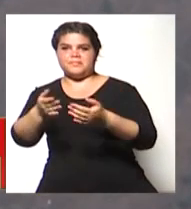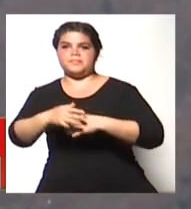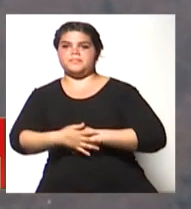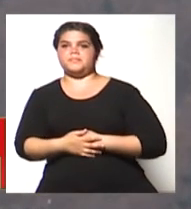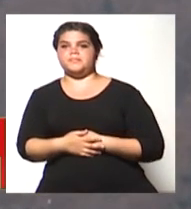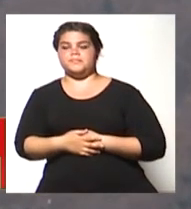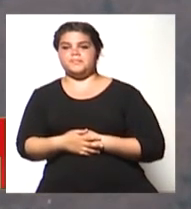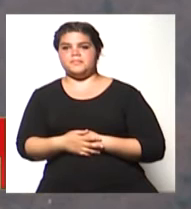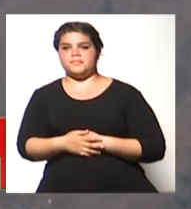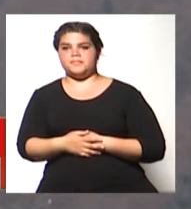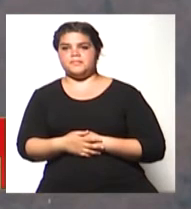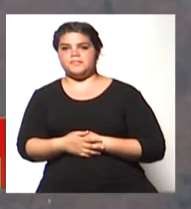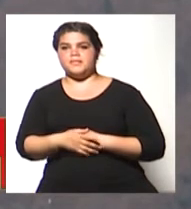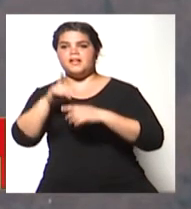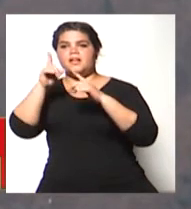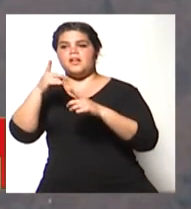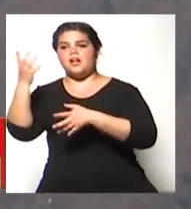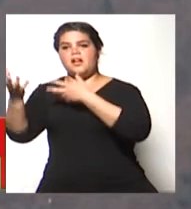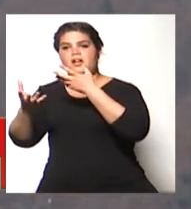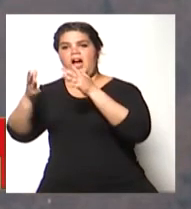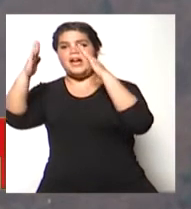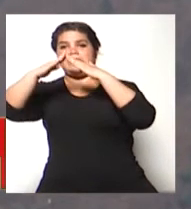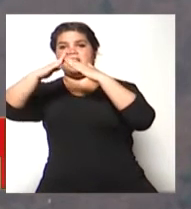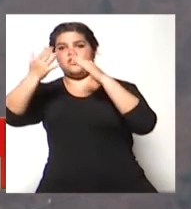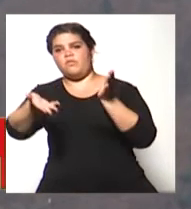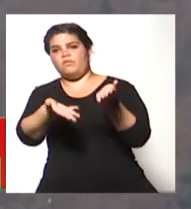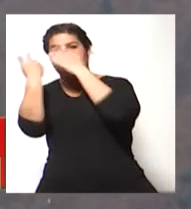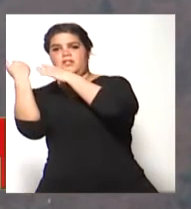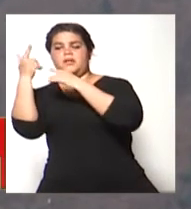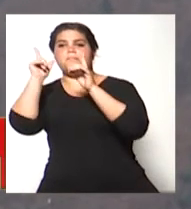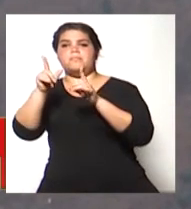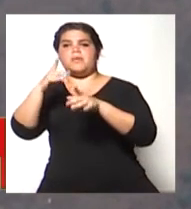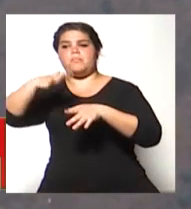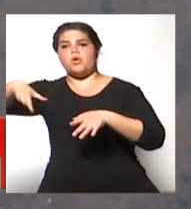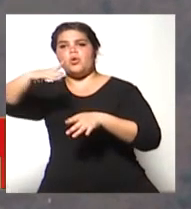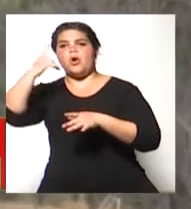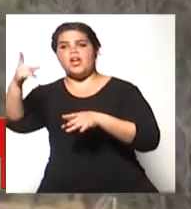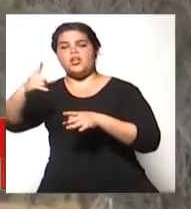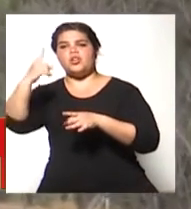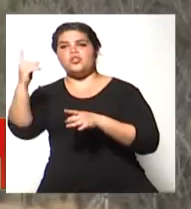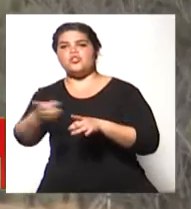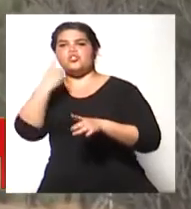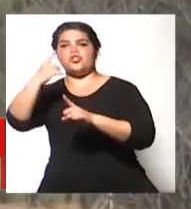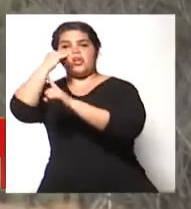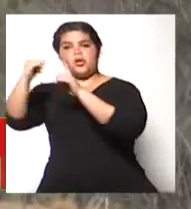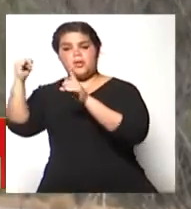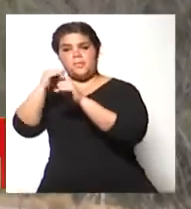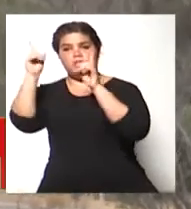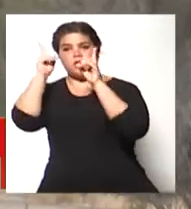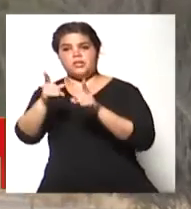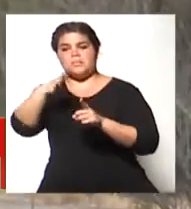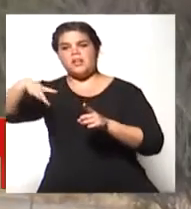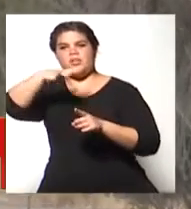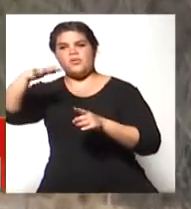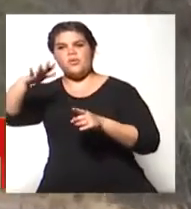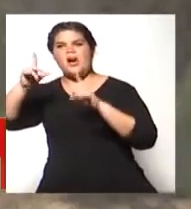y una voladura de techo. Eso fue alrededor del medio. También la zona de Ferro Libre del Trán fue bastante afectada por el